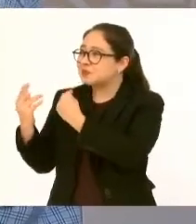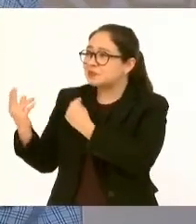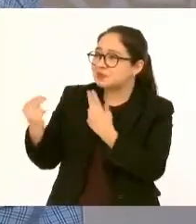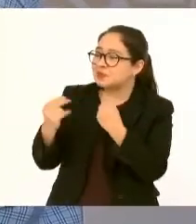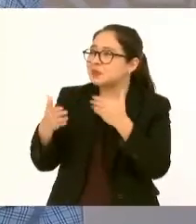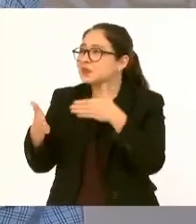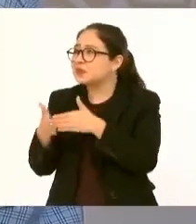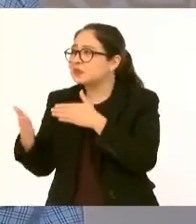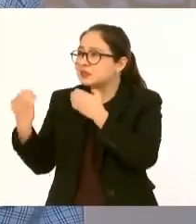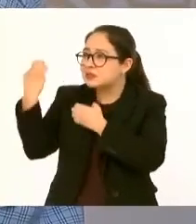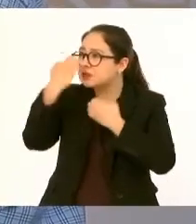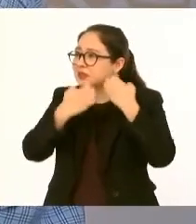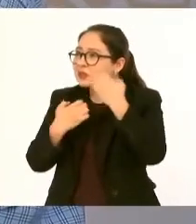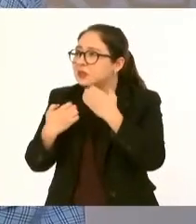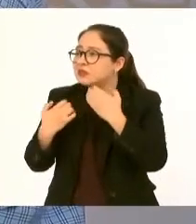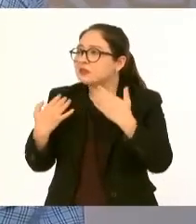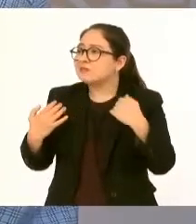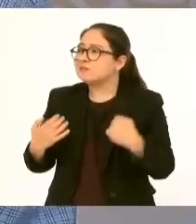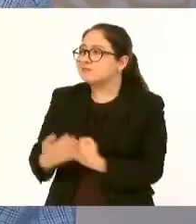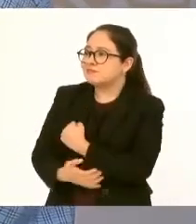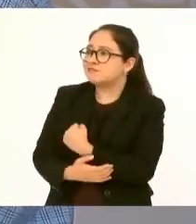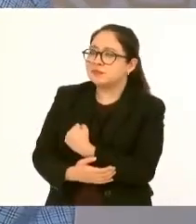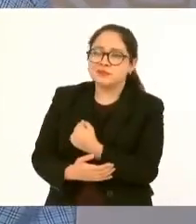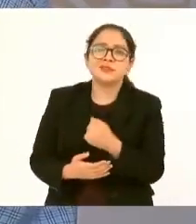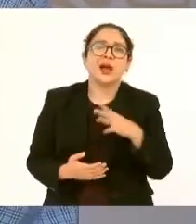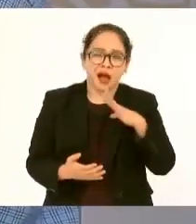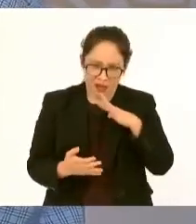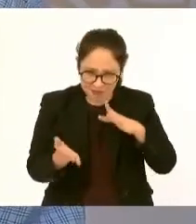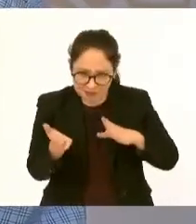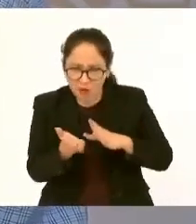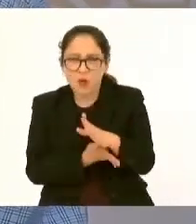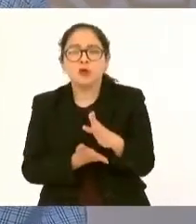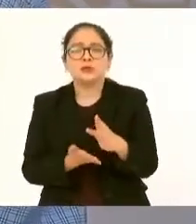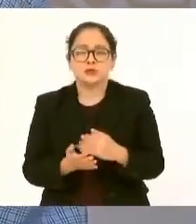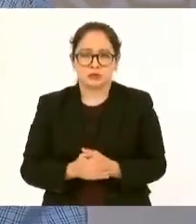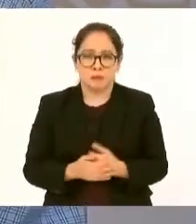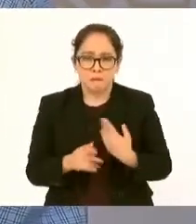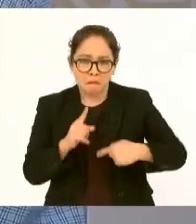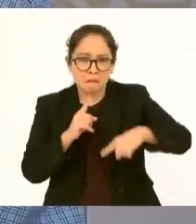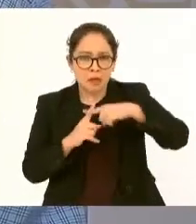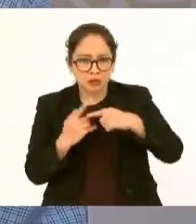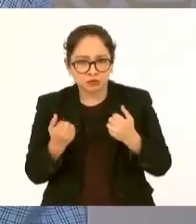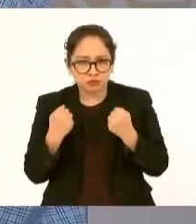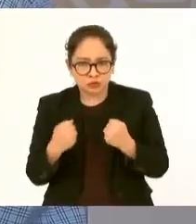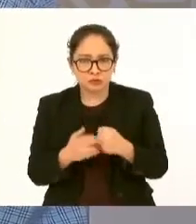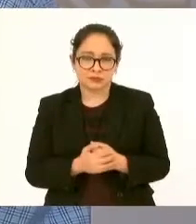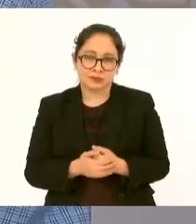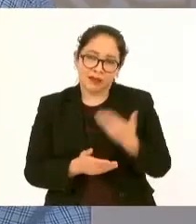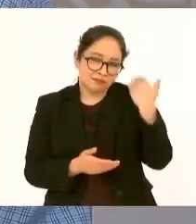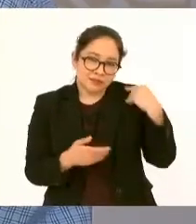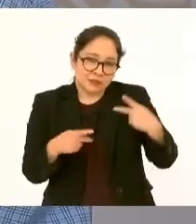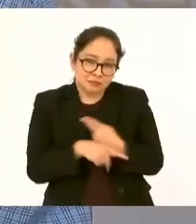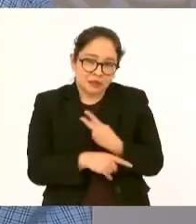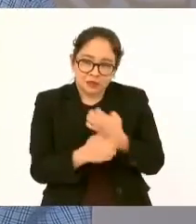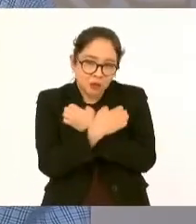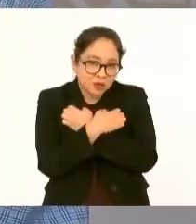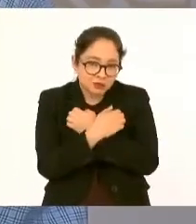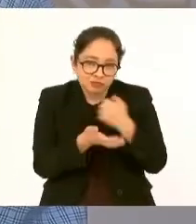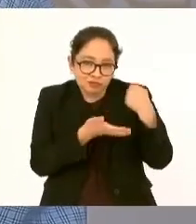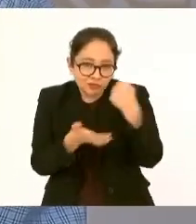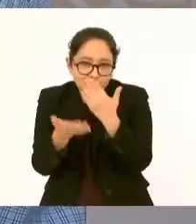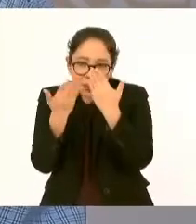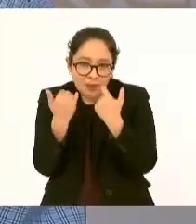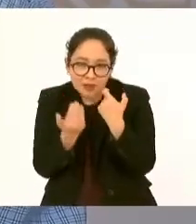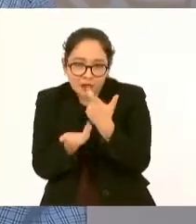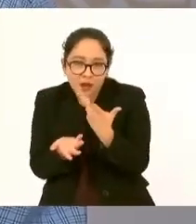de que no pasan el examen de admisión, cuando en realidad lo que sucedía antes es que no se invertía en educación y no